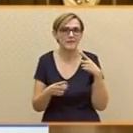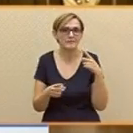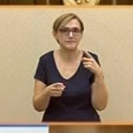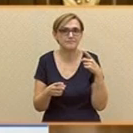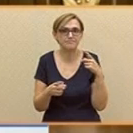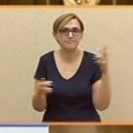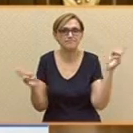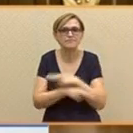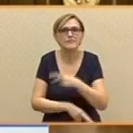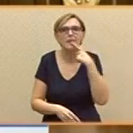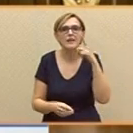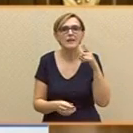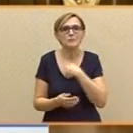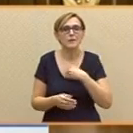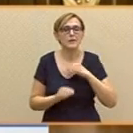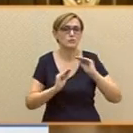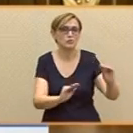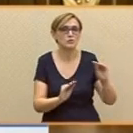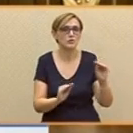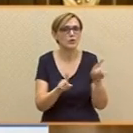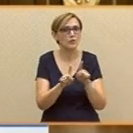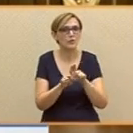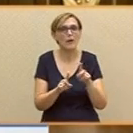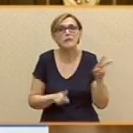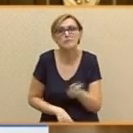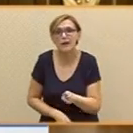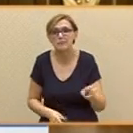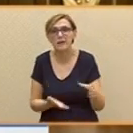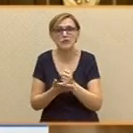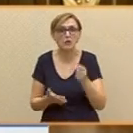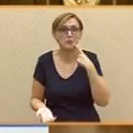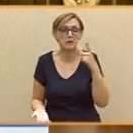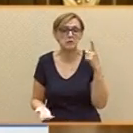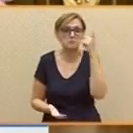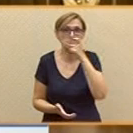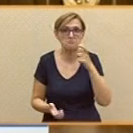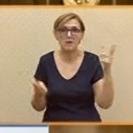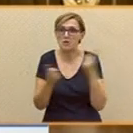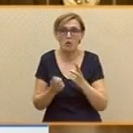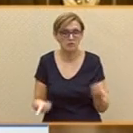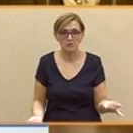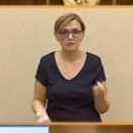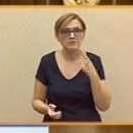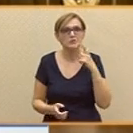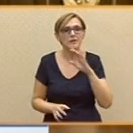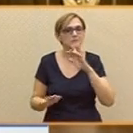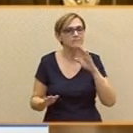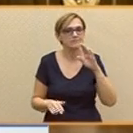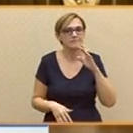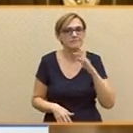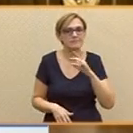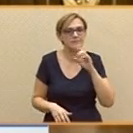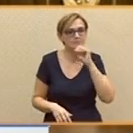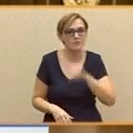corresponde. Es lo que tiene ser el chicle de MacGyver. Dura lo que dura. Usted se ha declarado admirador de Suárez. Y recuerdo que le citó en la